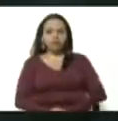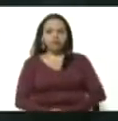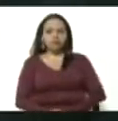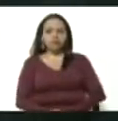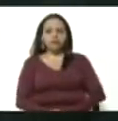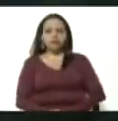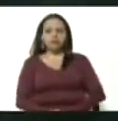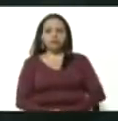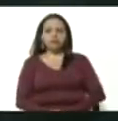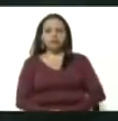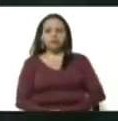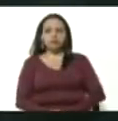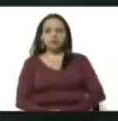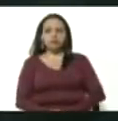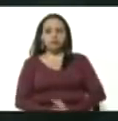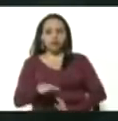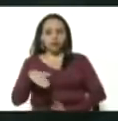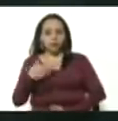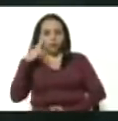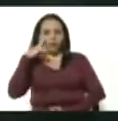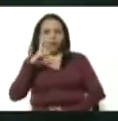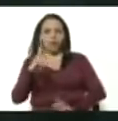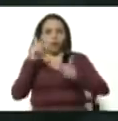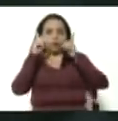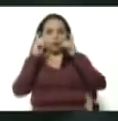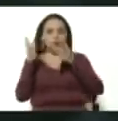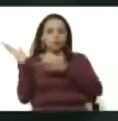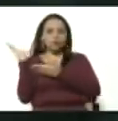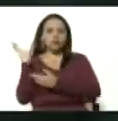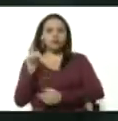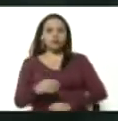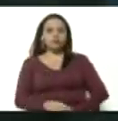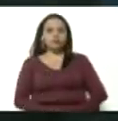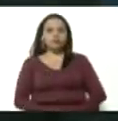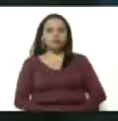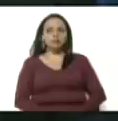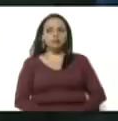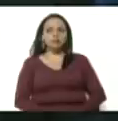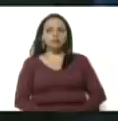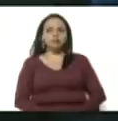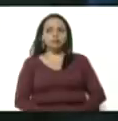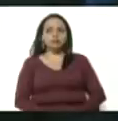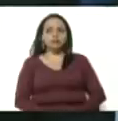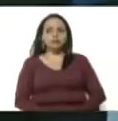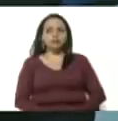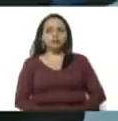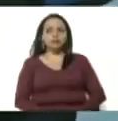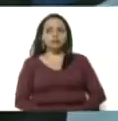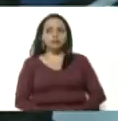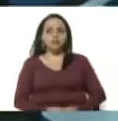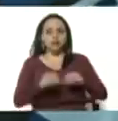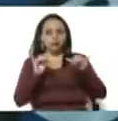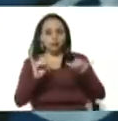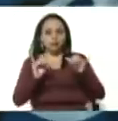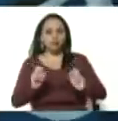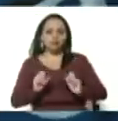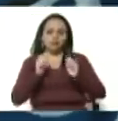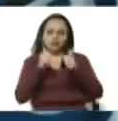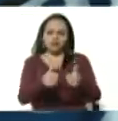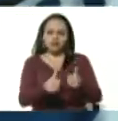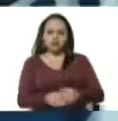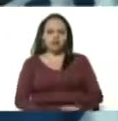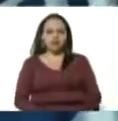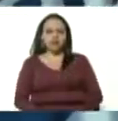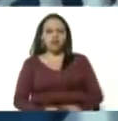Como puede observarse acá. Dicho esto de manera inicial, ahora